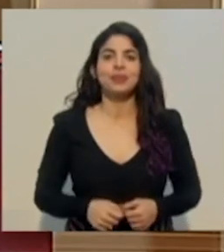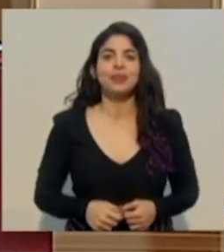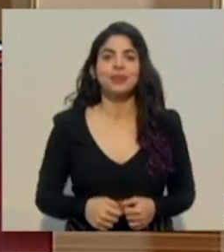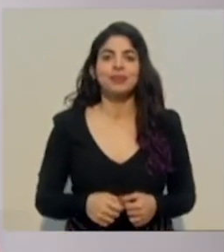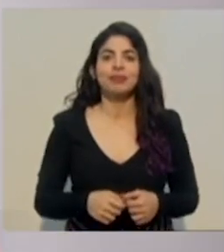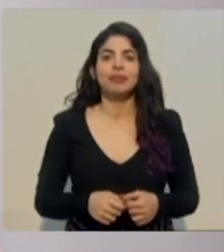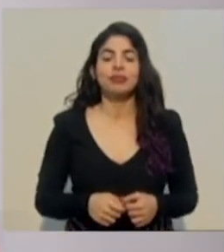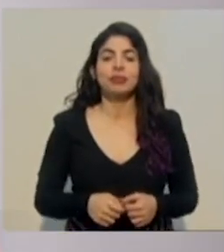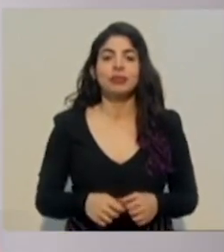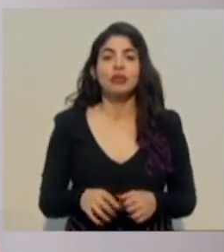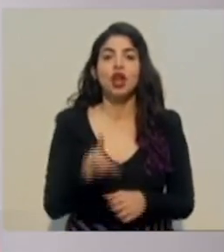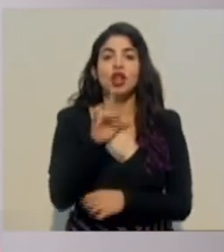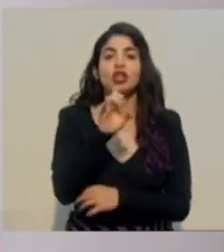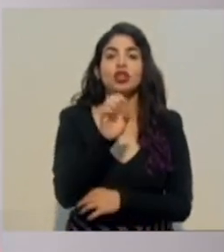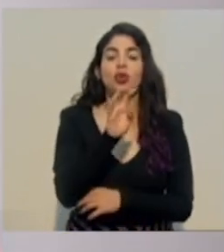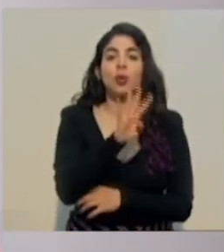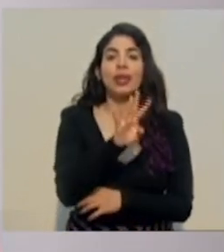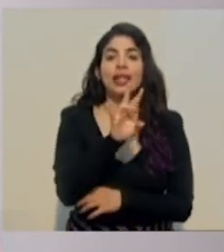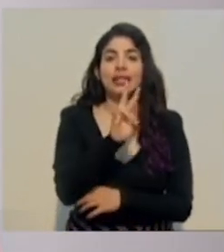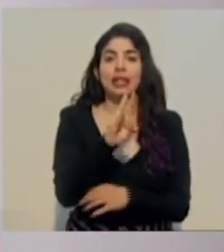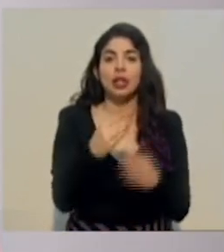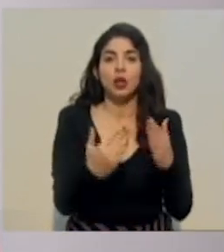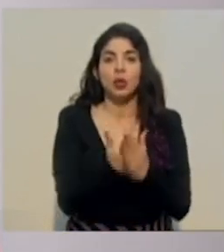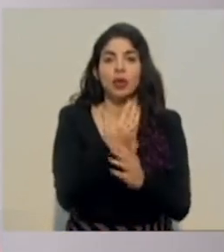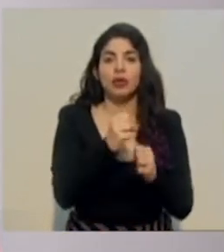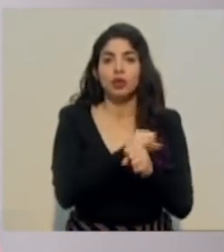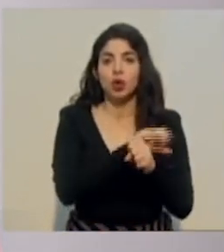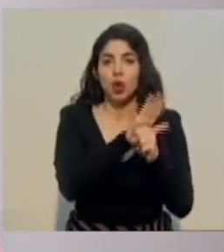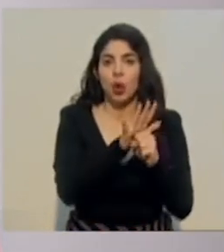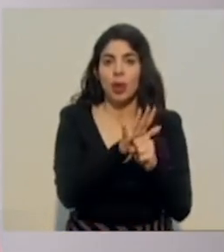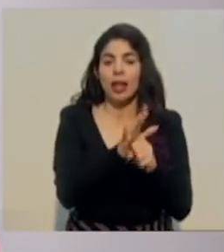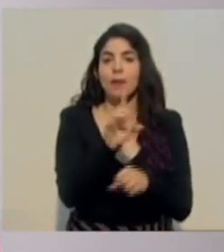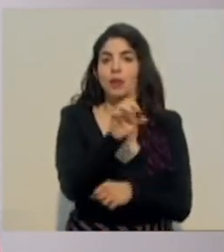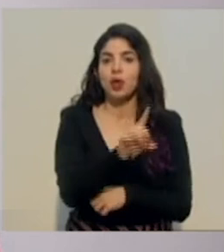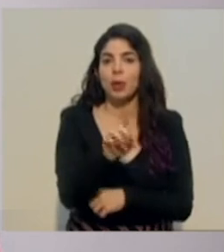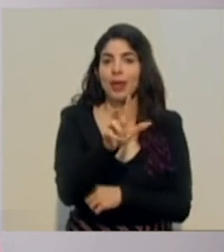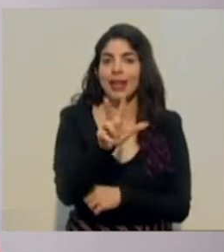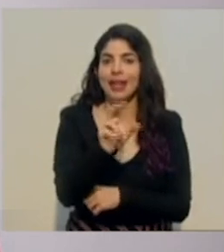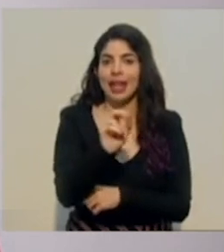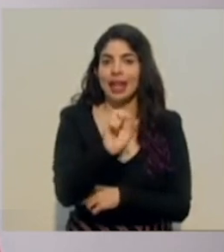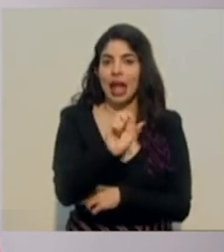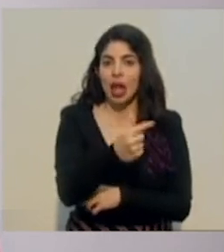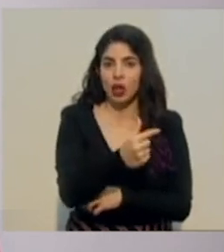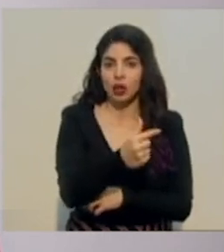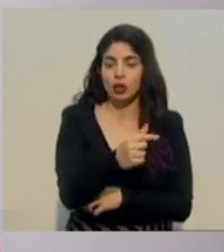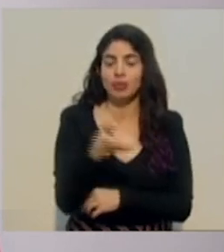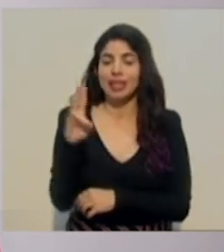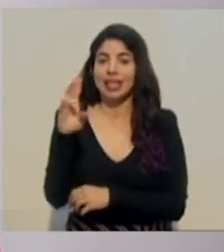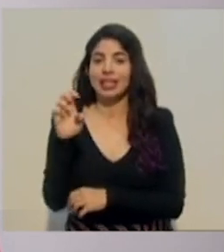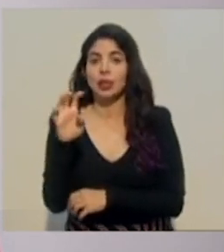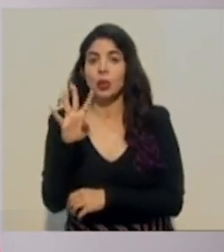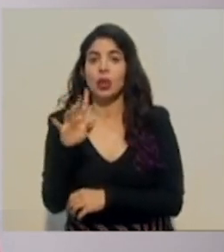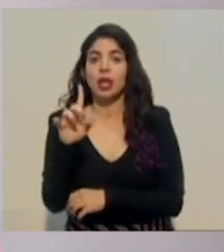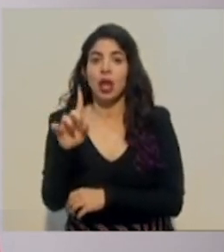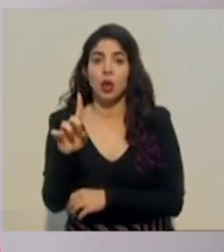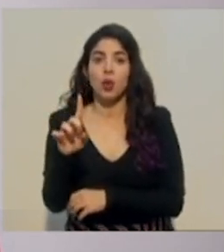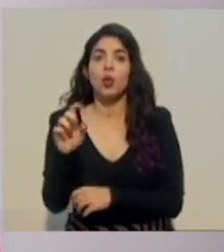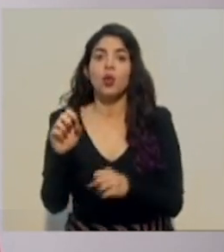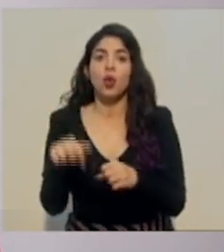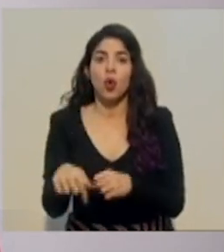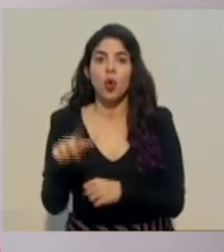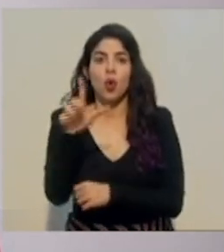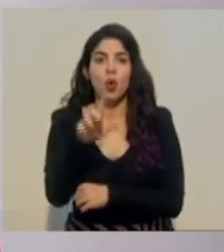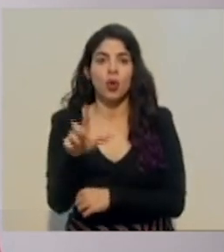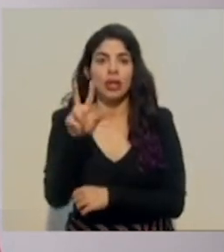Registró 847 casos nuevos de COVID-19 el domingo 30 de agosto y 741 casos hoy lunes 31